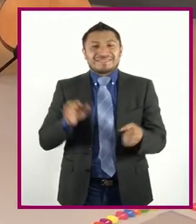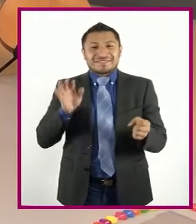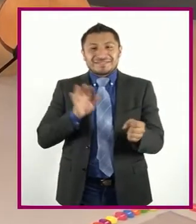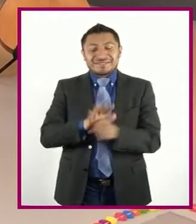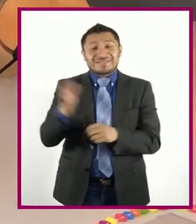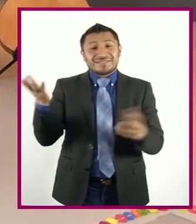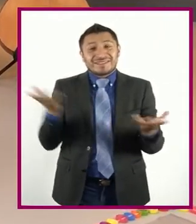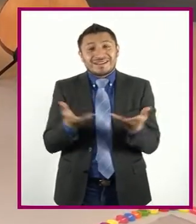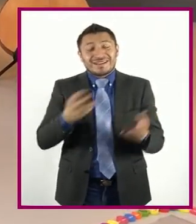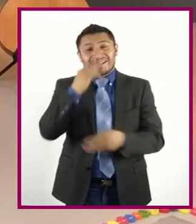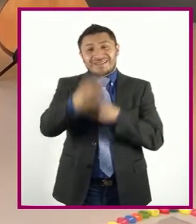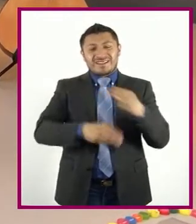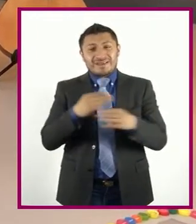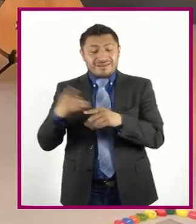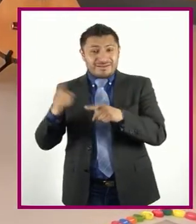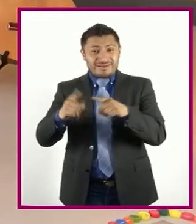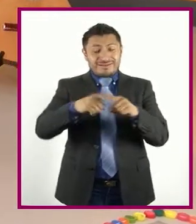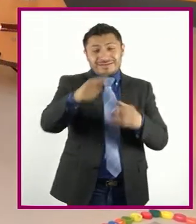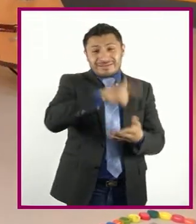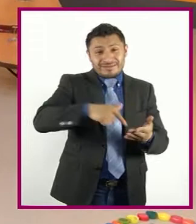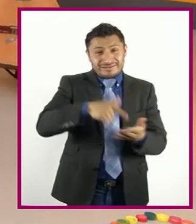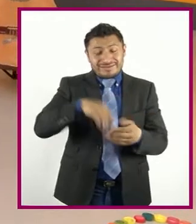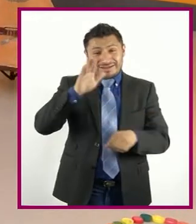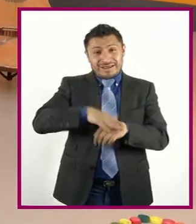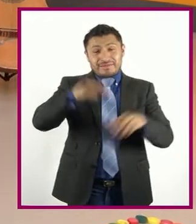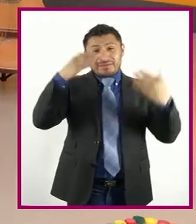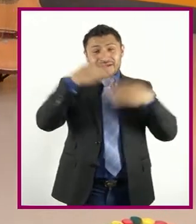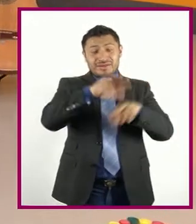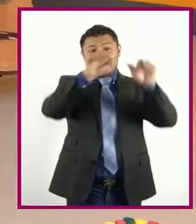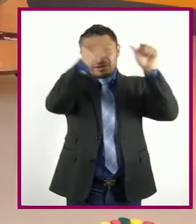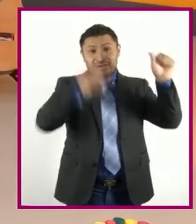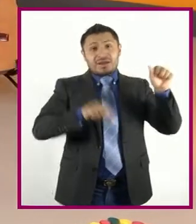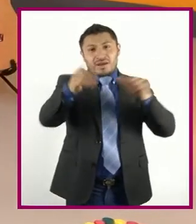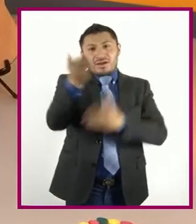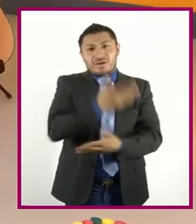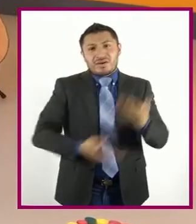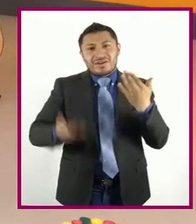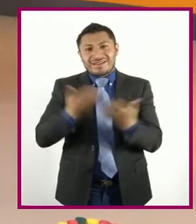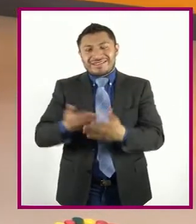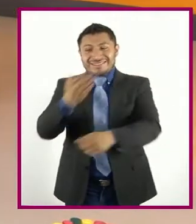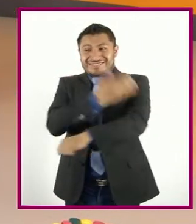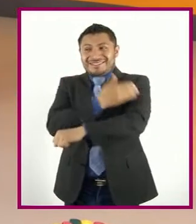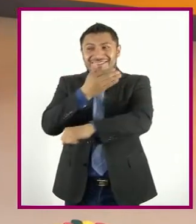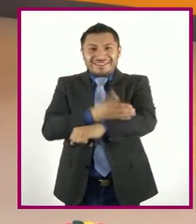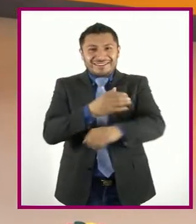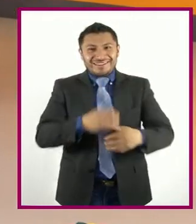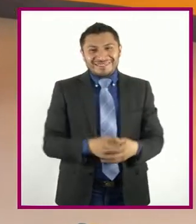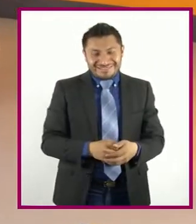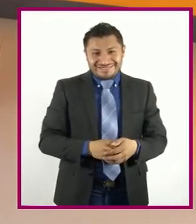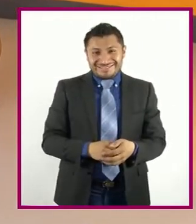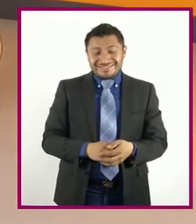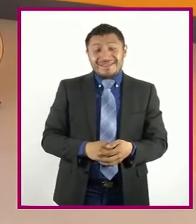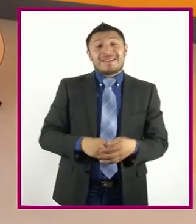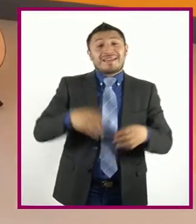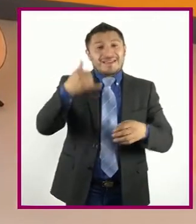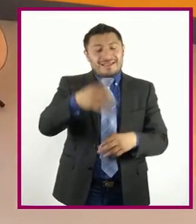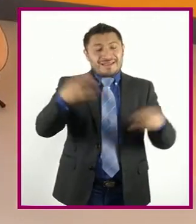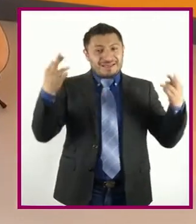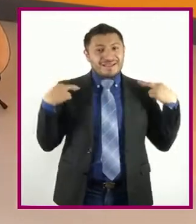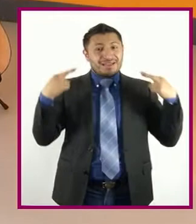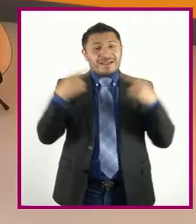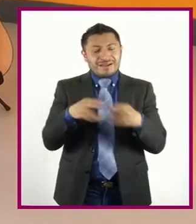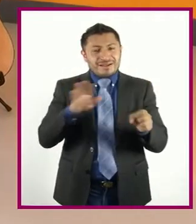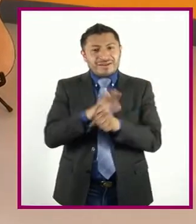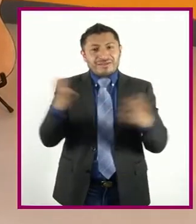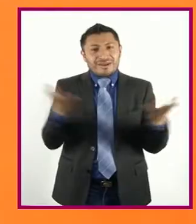Más si se trata De arte Ustedes Compartan Con sus compañeras Y compañeros Y las Y los docentes Lo que